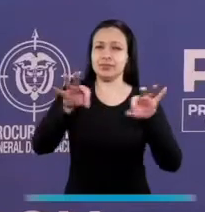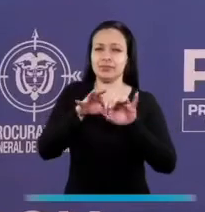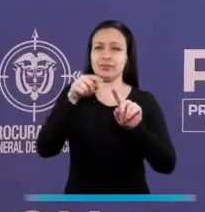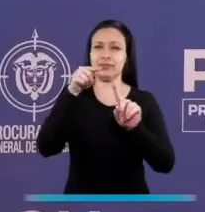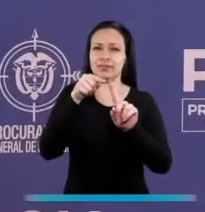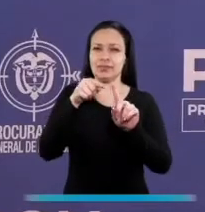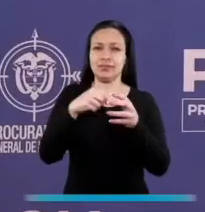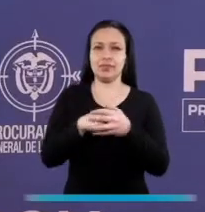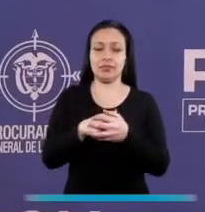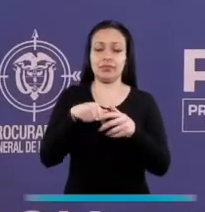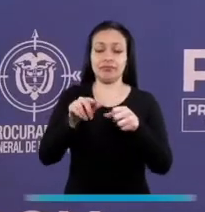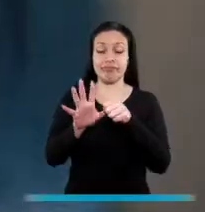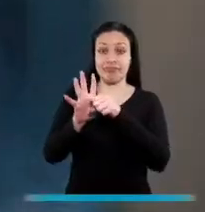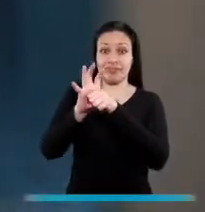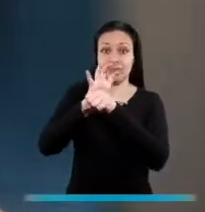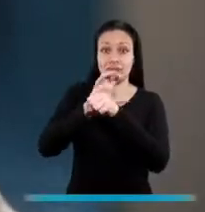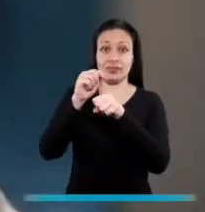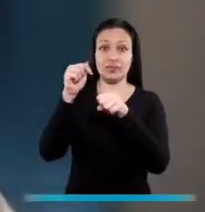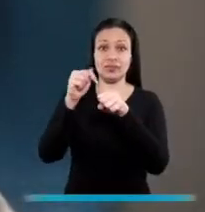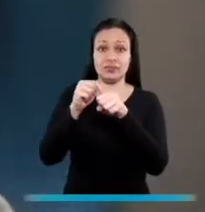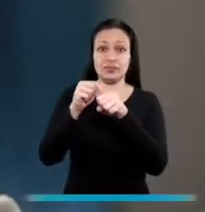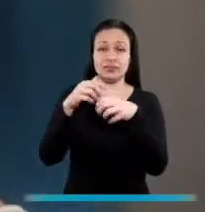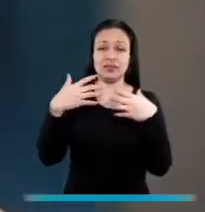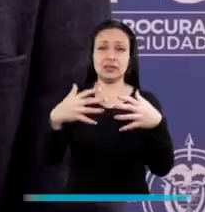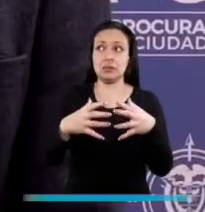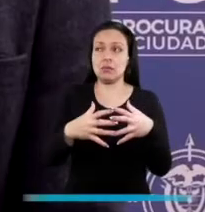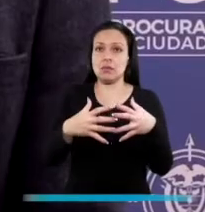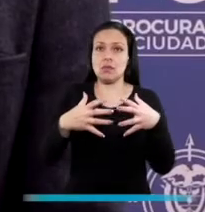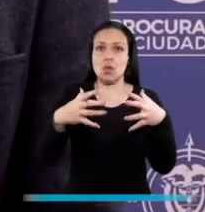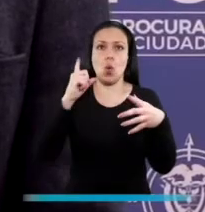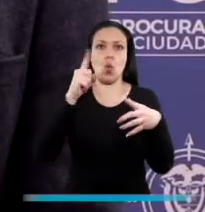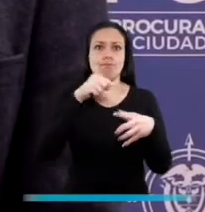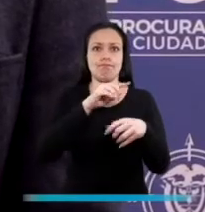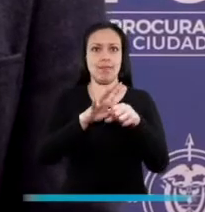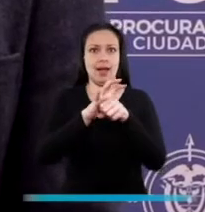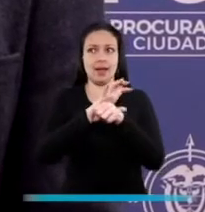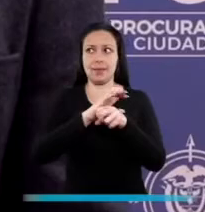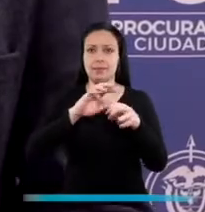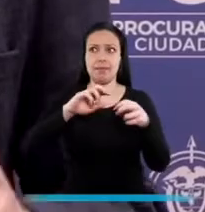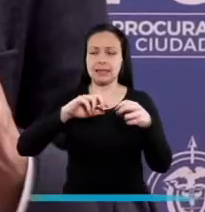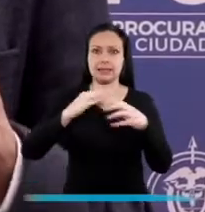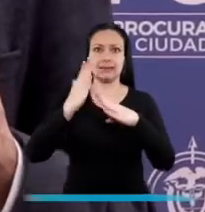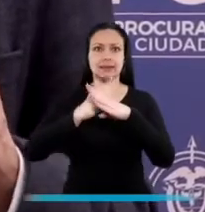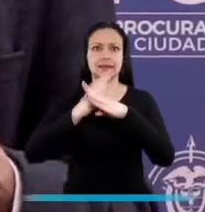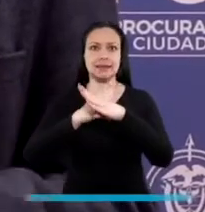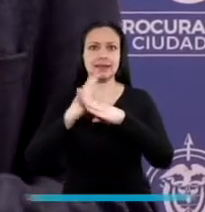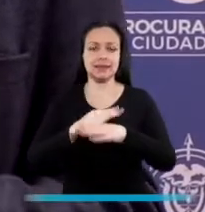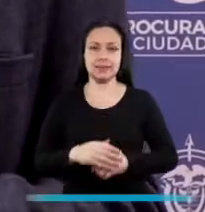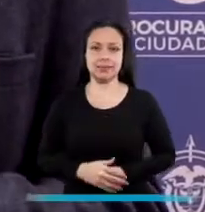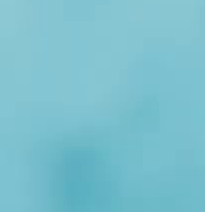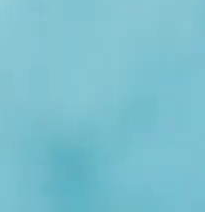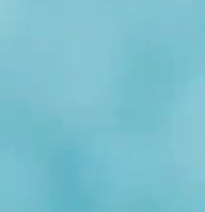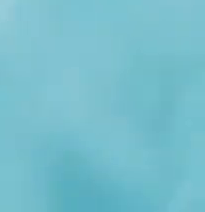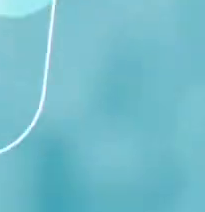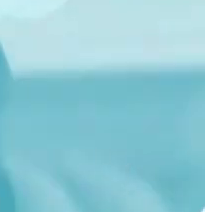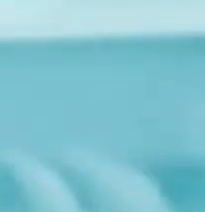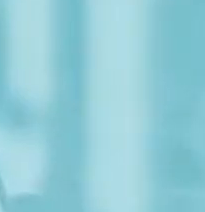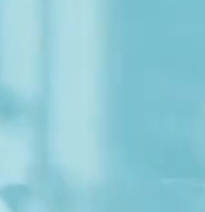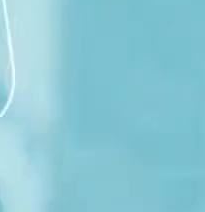Fundamentalmente lo que trae esta pandemia es una agudización de toda la conflictividad.